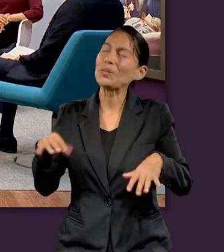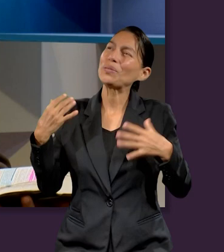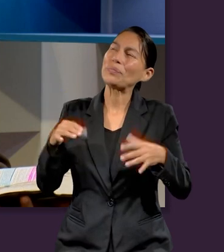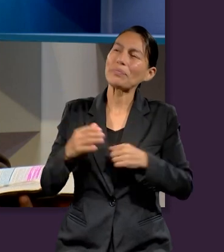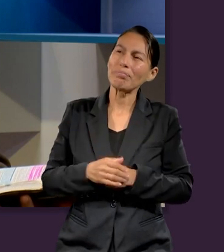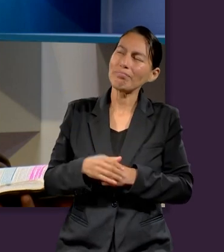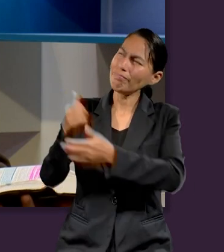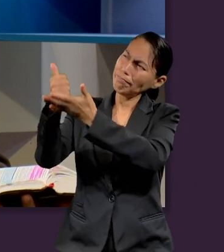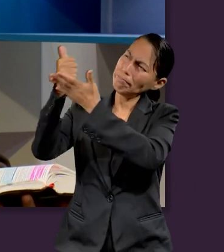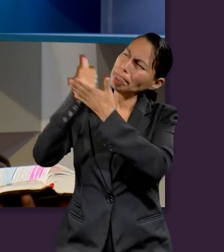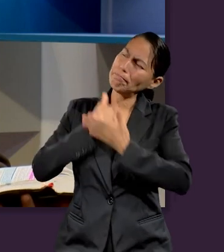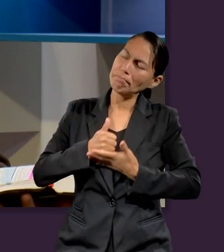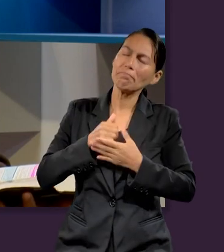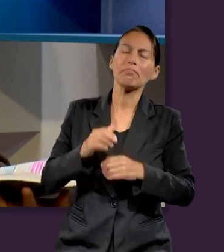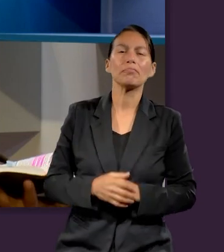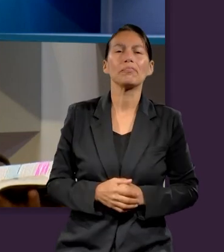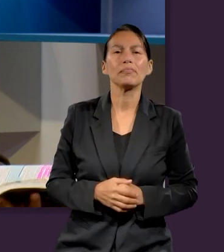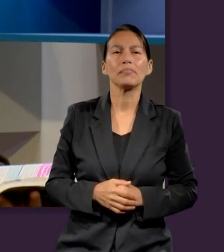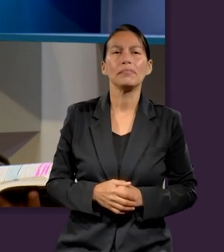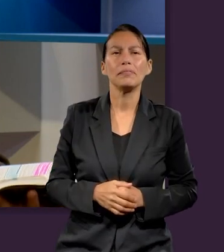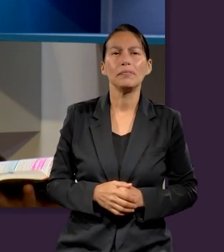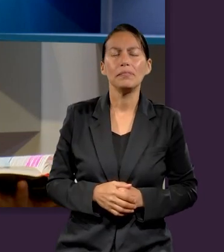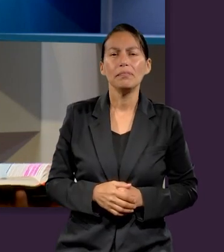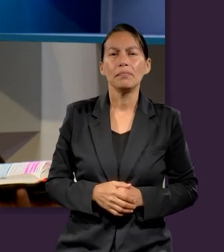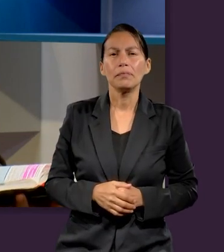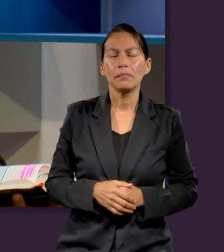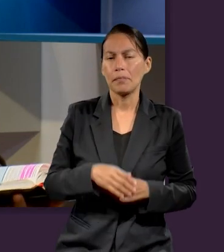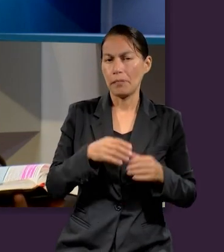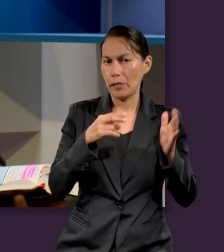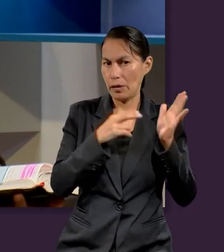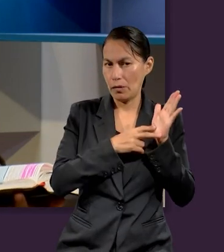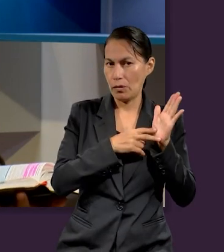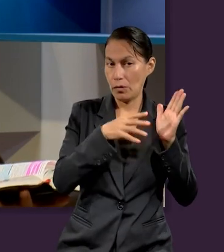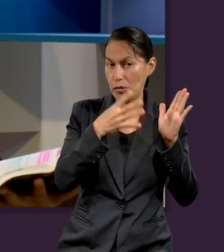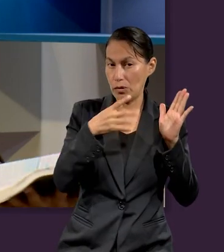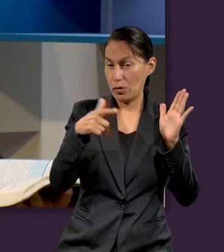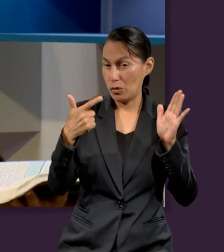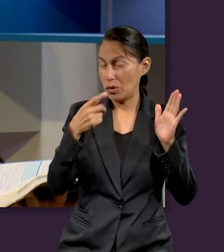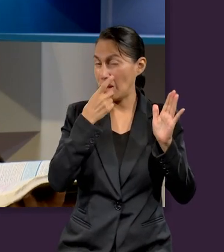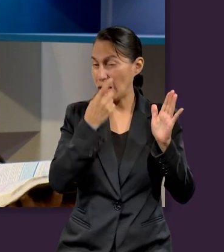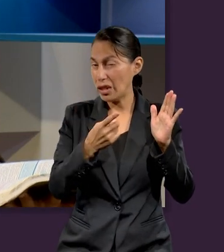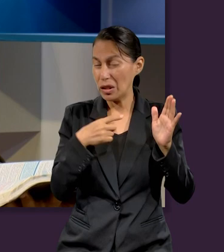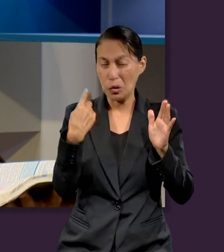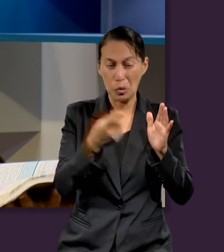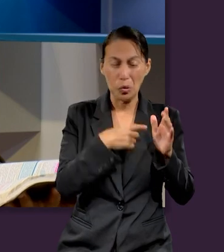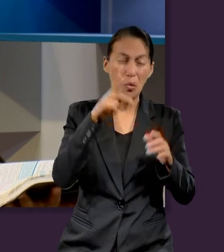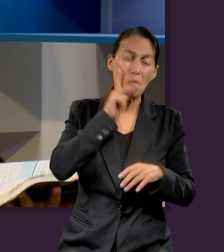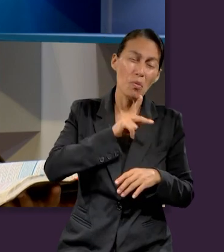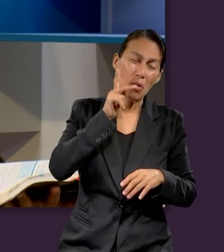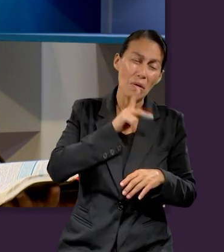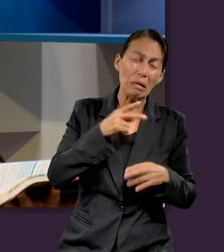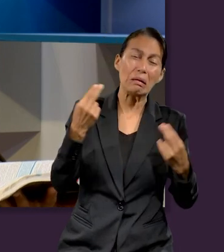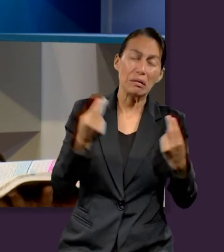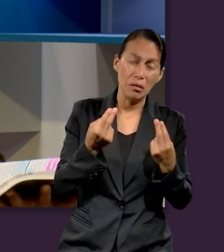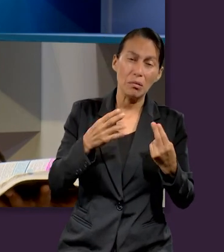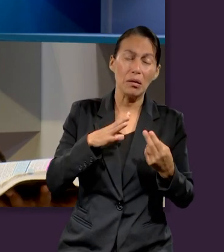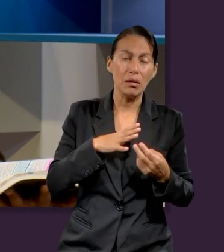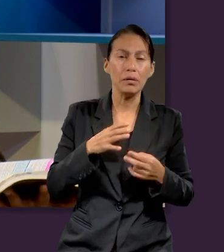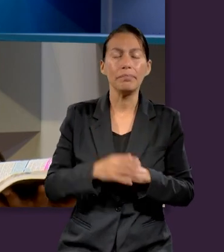Hechos de los Apóstoles, capítulo 14, versículo 12, donde dice Pablo que es necesario que pasemos por muchas pruebas,